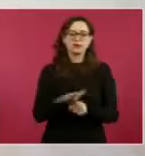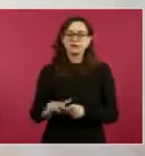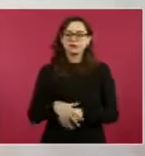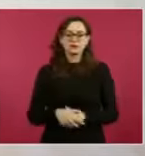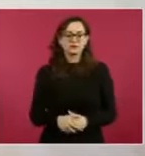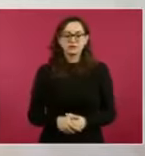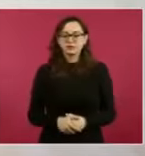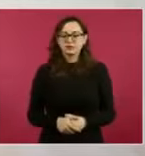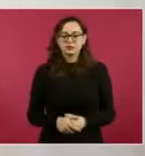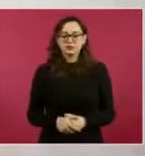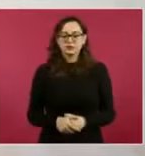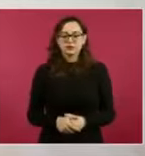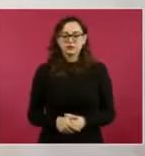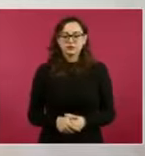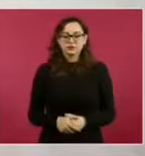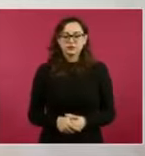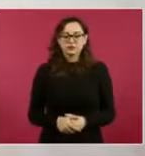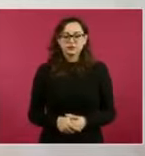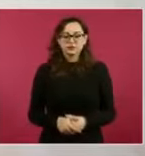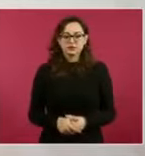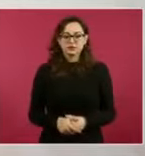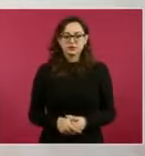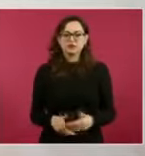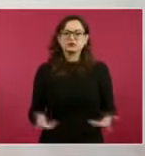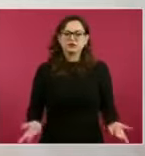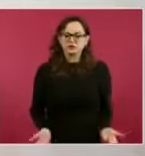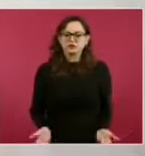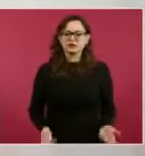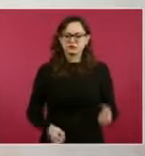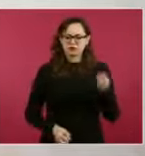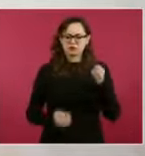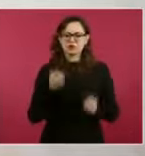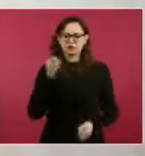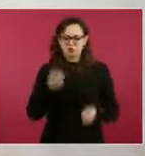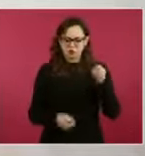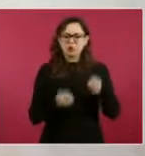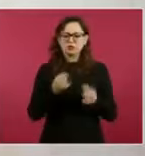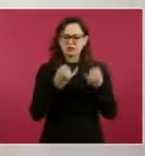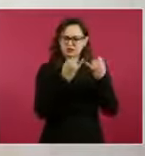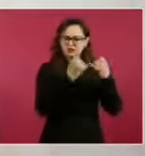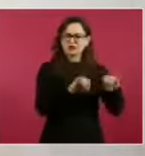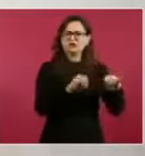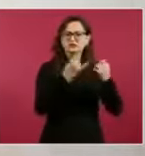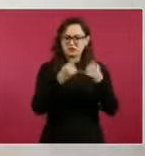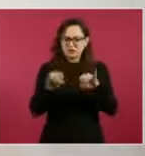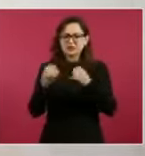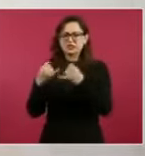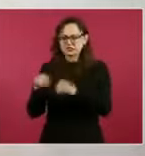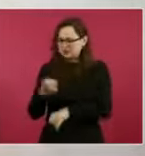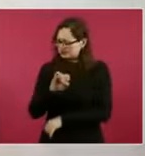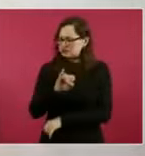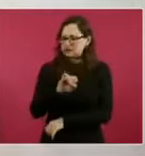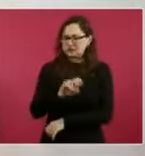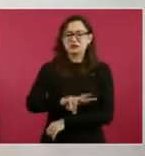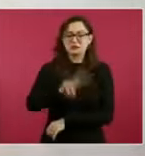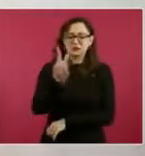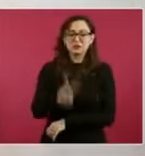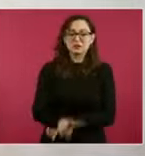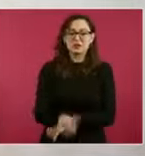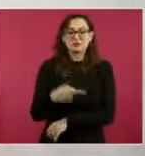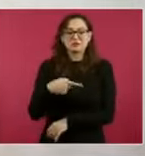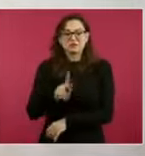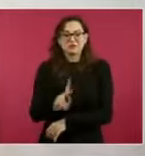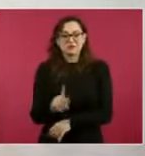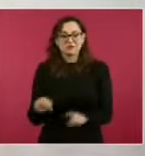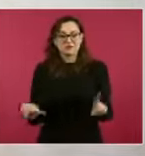Y que la autonomía de los jueces, no pues, si a esas vamos, ese